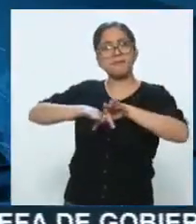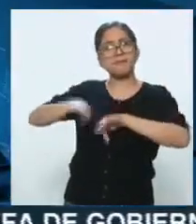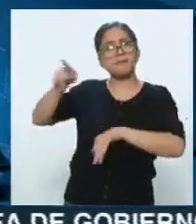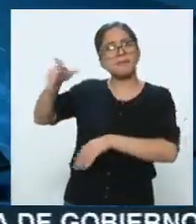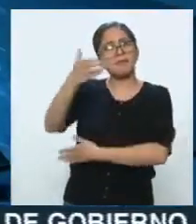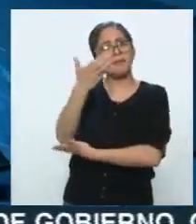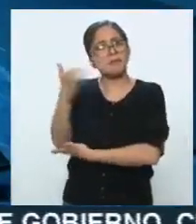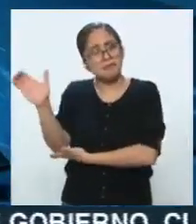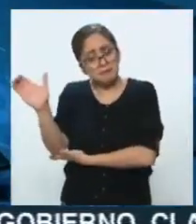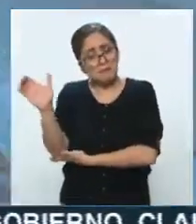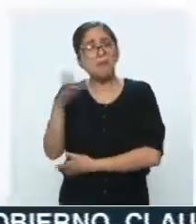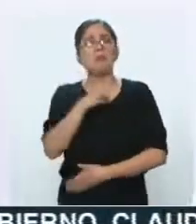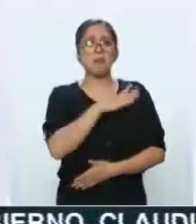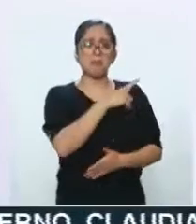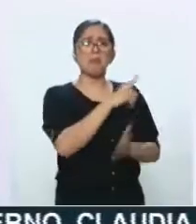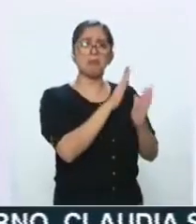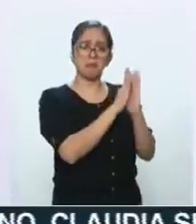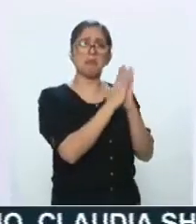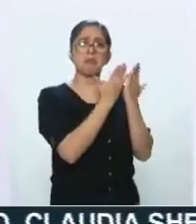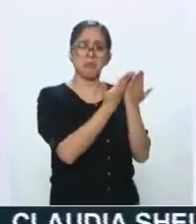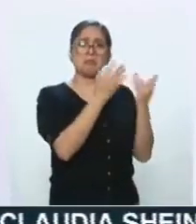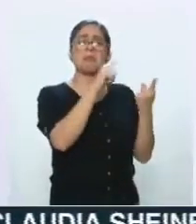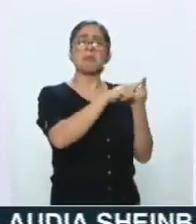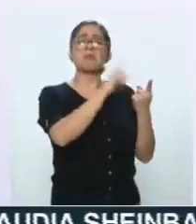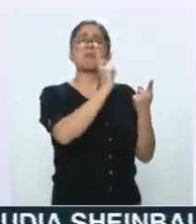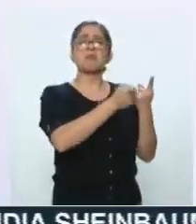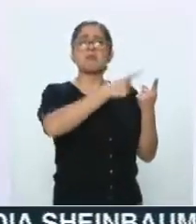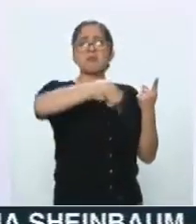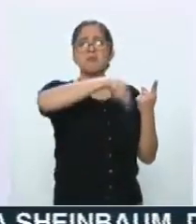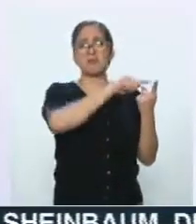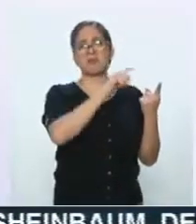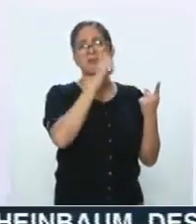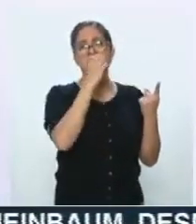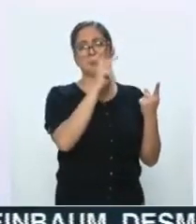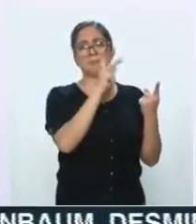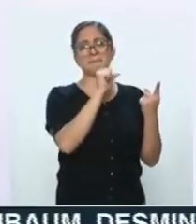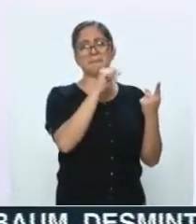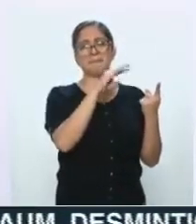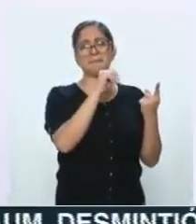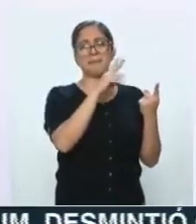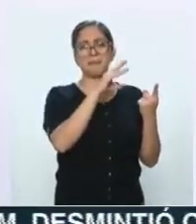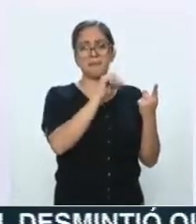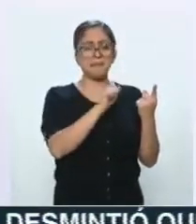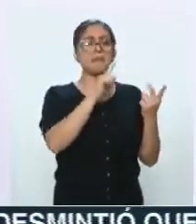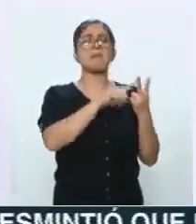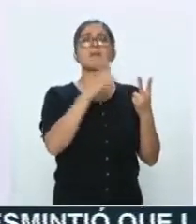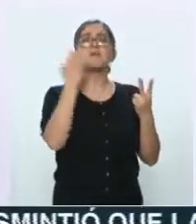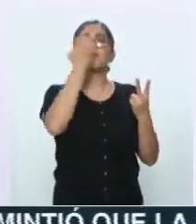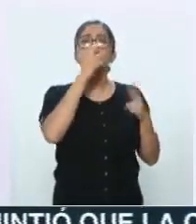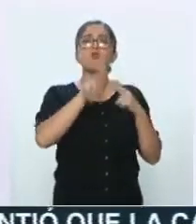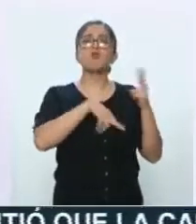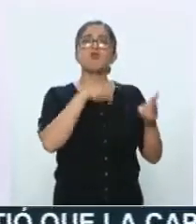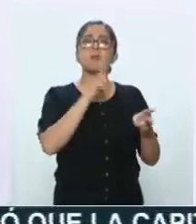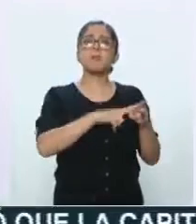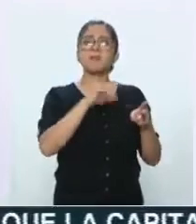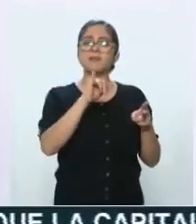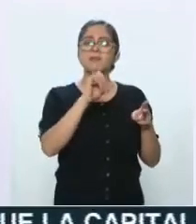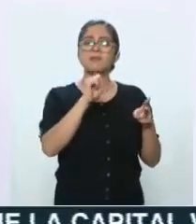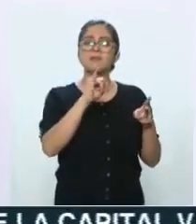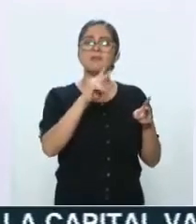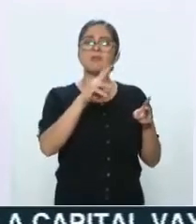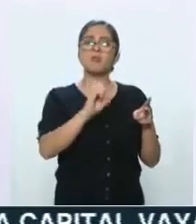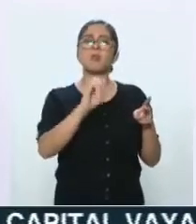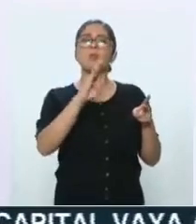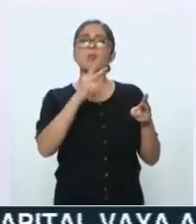con la Universidad Iberoamericana y en coedición con la normal Isidro Burgos, lo cual a mí, francamente, me llena de orgullo. Y es un libro donde